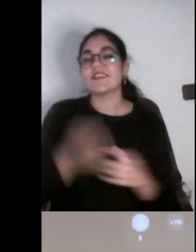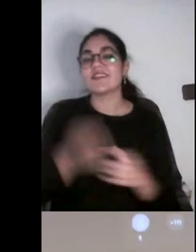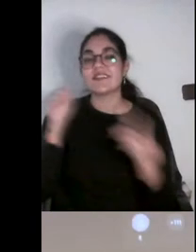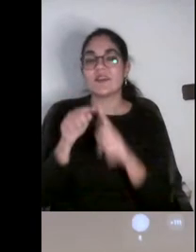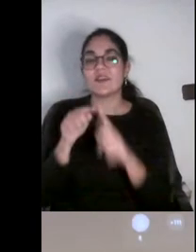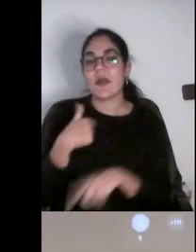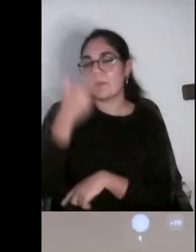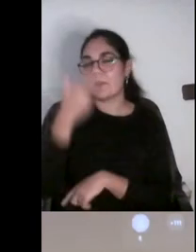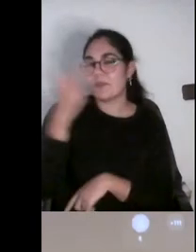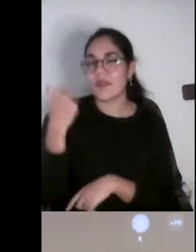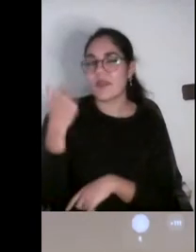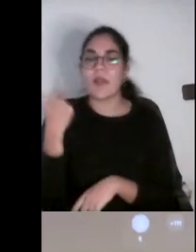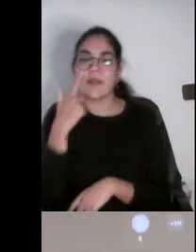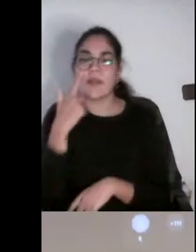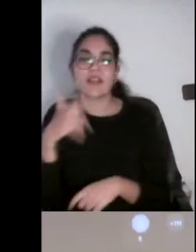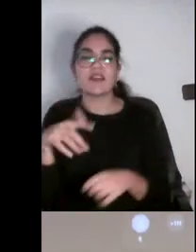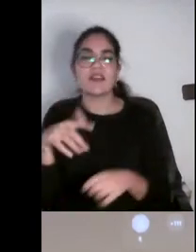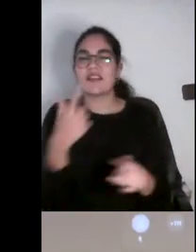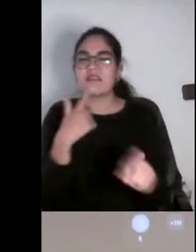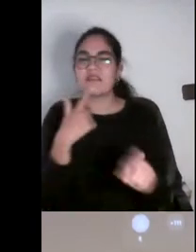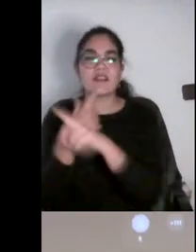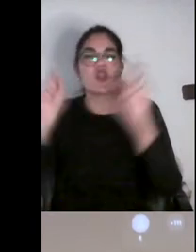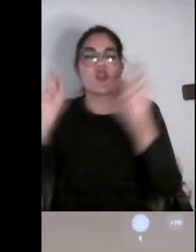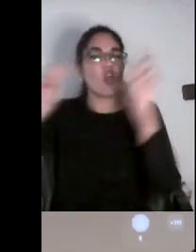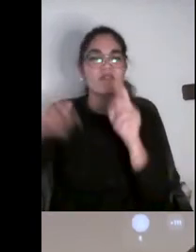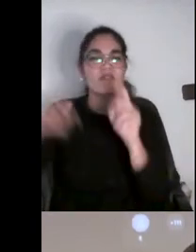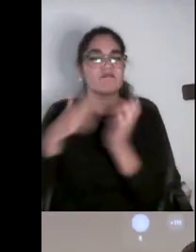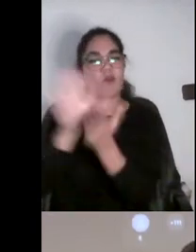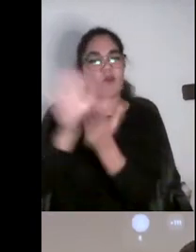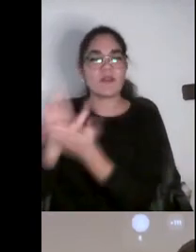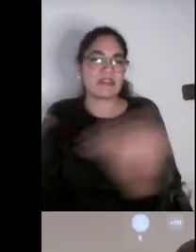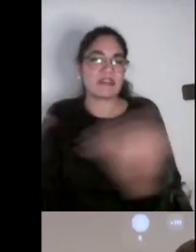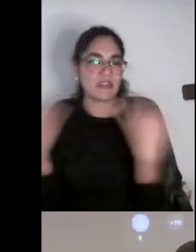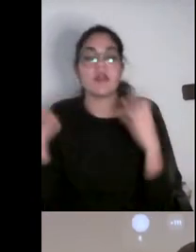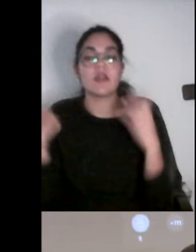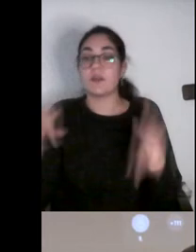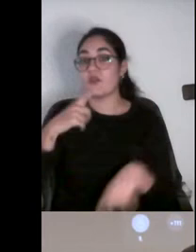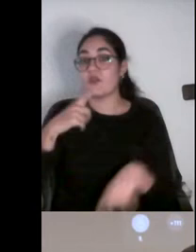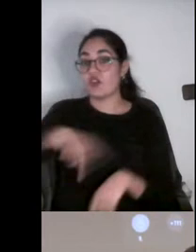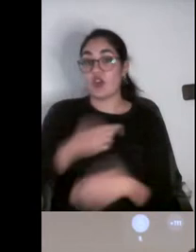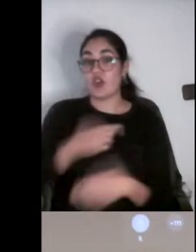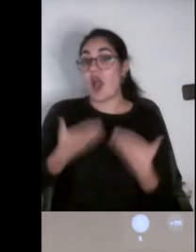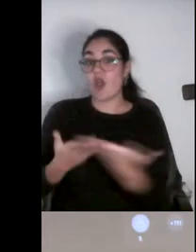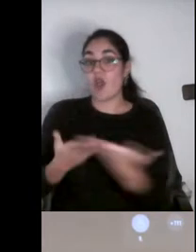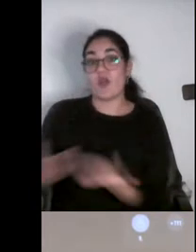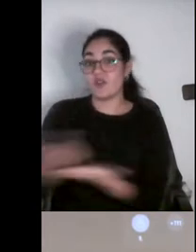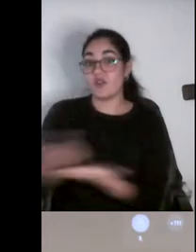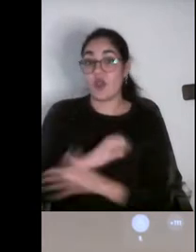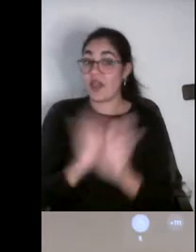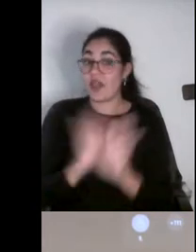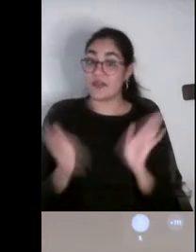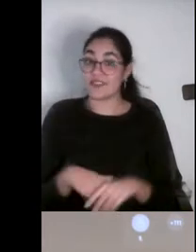en el mundo docente, pues las sigáis y que os ayudemos en todo lo que podamos. Nada más.